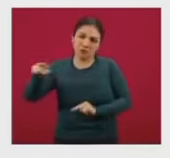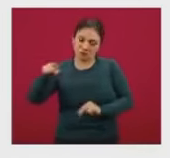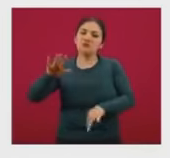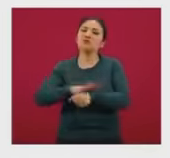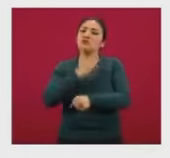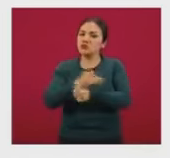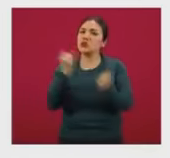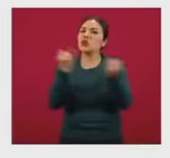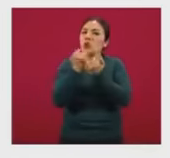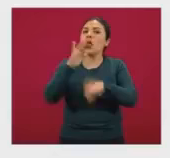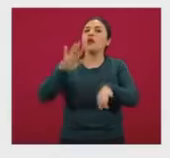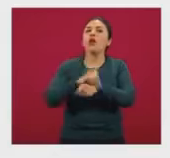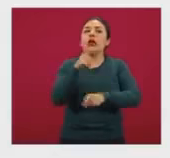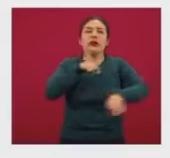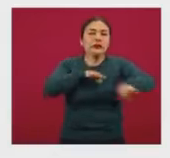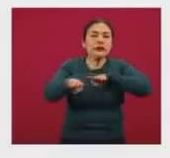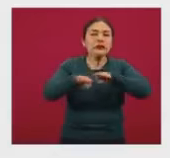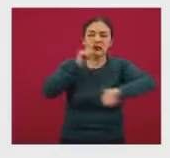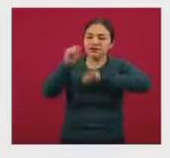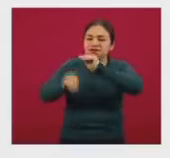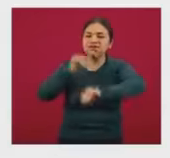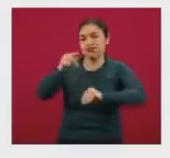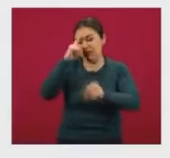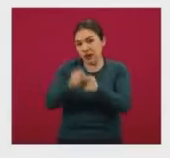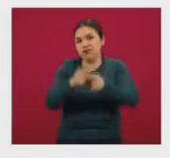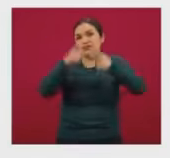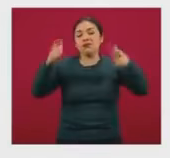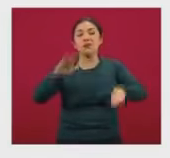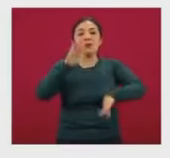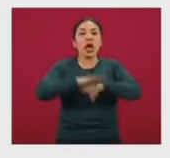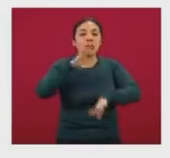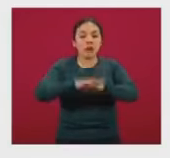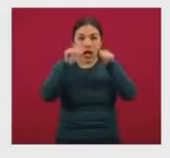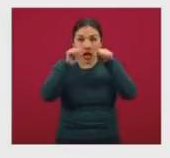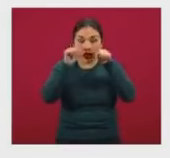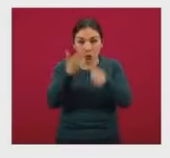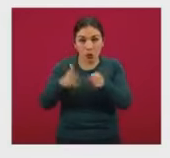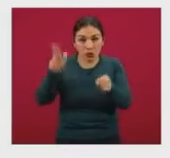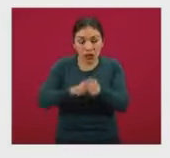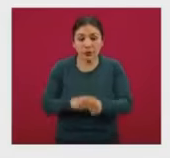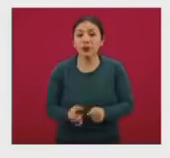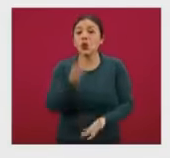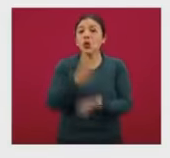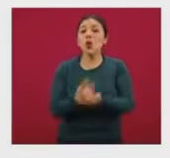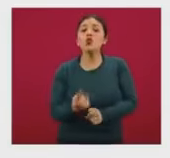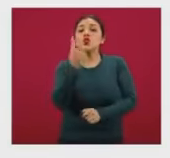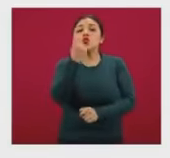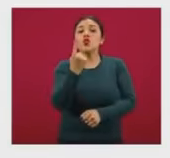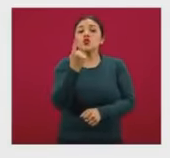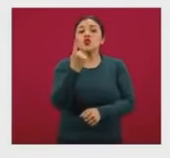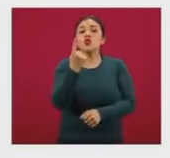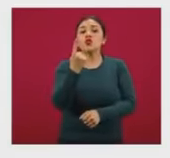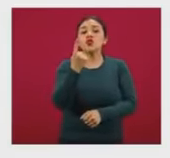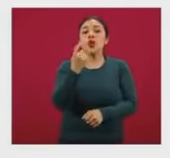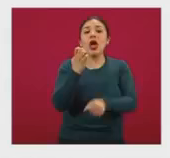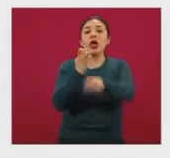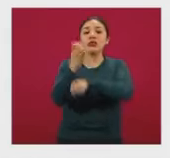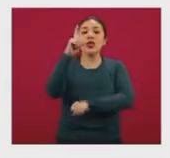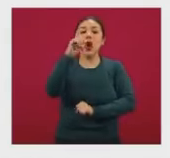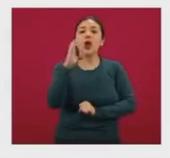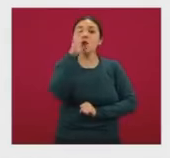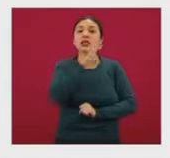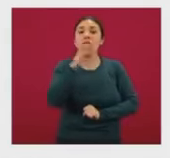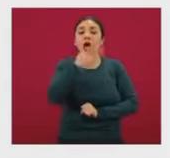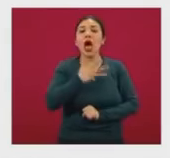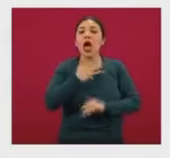producto de los ejercicios de reconversión y expansión. Y solamente una entidad federativa más, que sería Aguascalientes, tiene